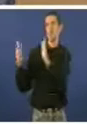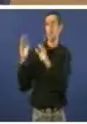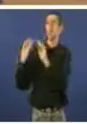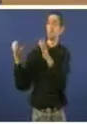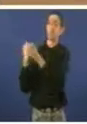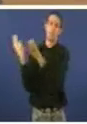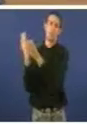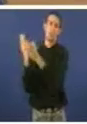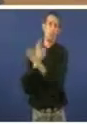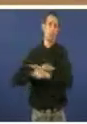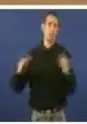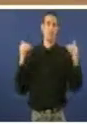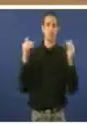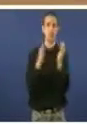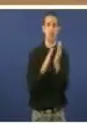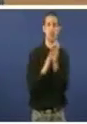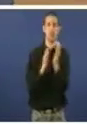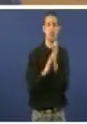aplausos